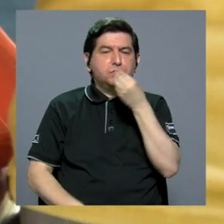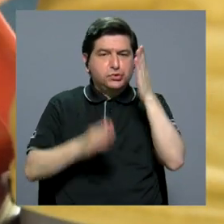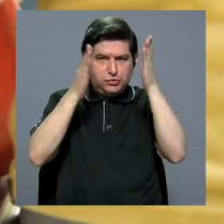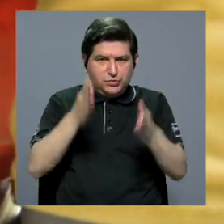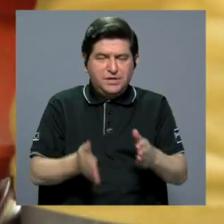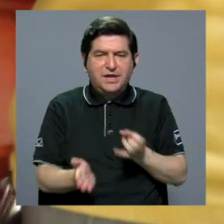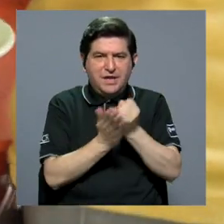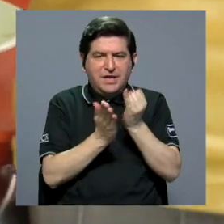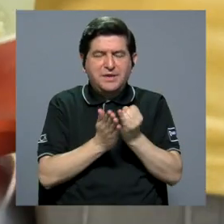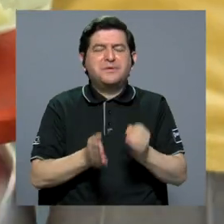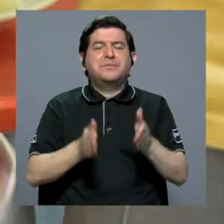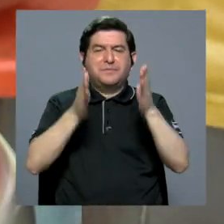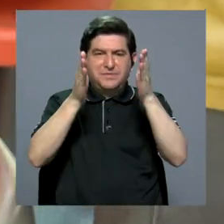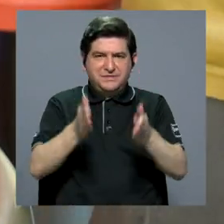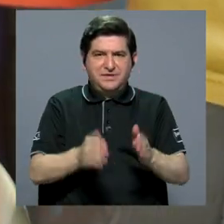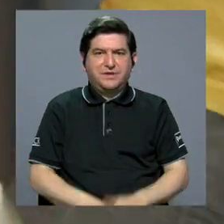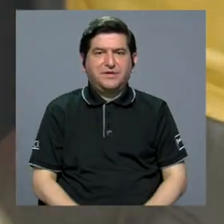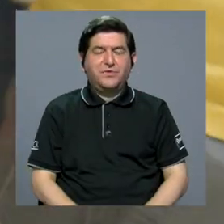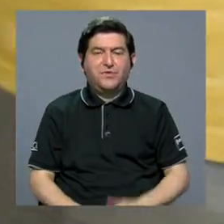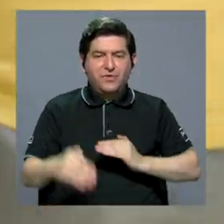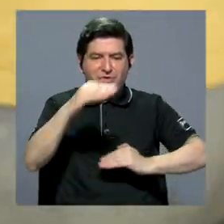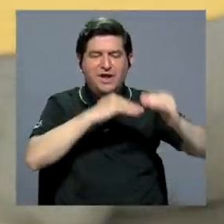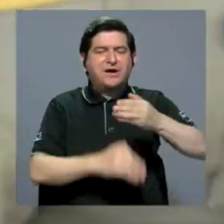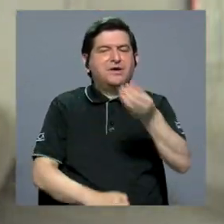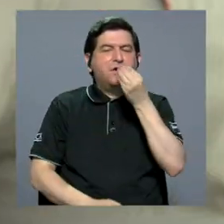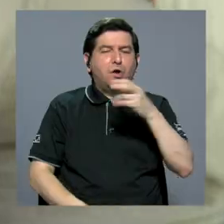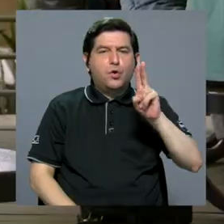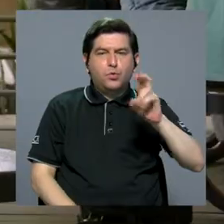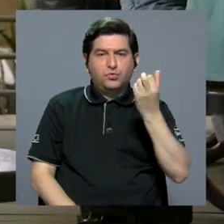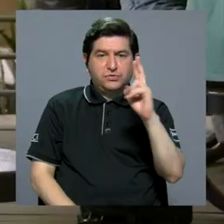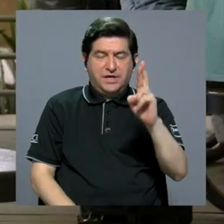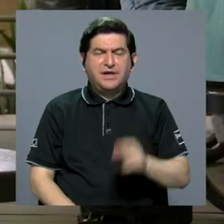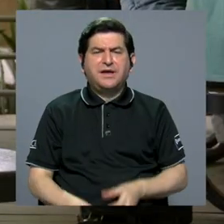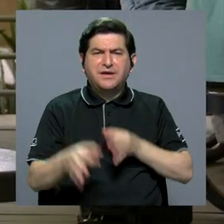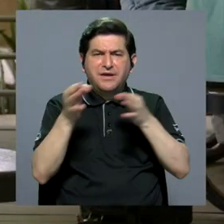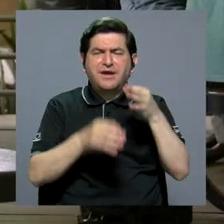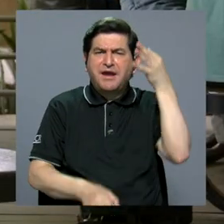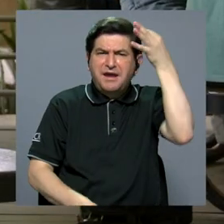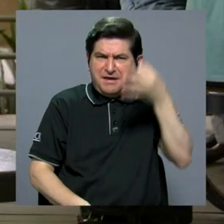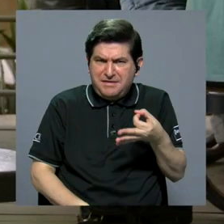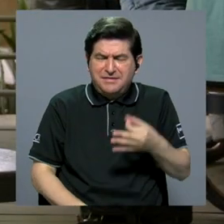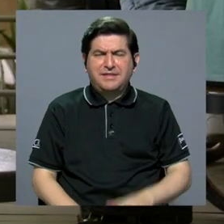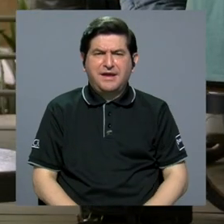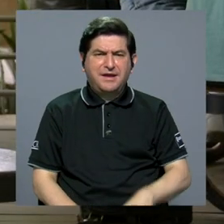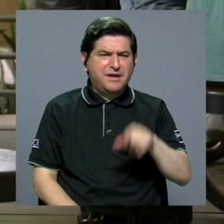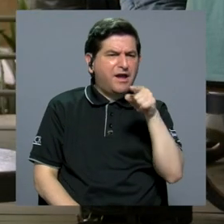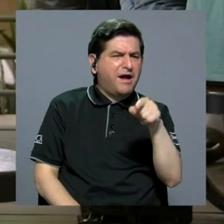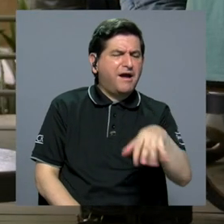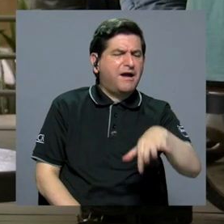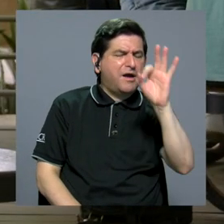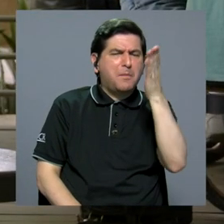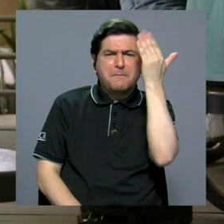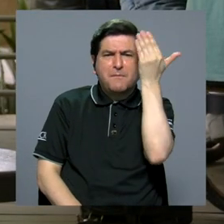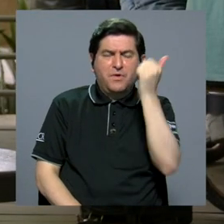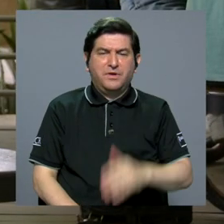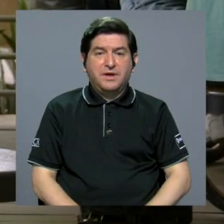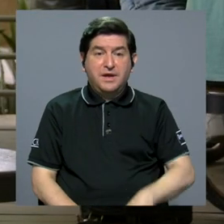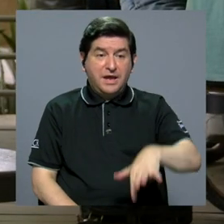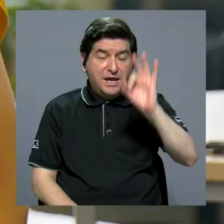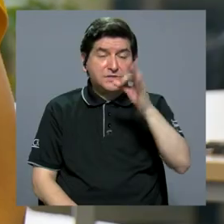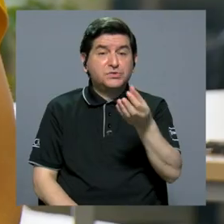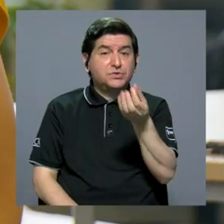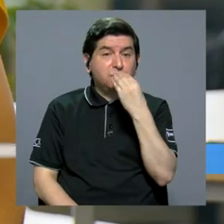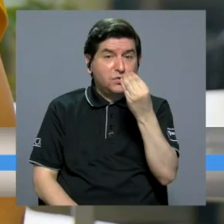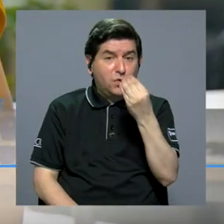nutricionista e investigadora en la Facultad de Nutrición de la UCR, nos explicó los criterios bajo los cuales fue escogido.